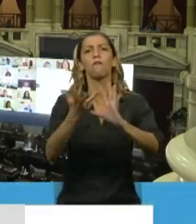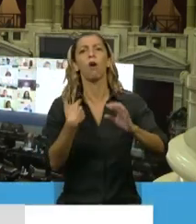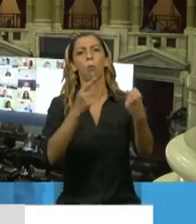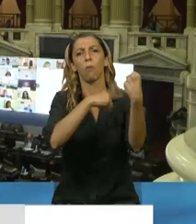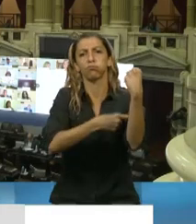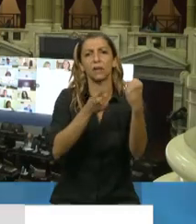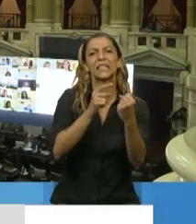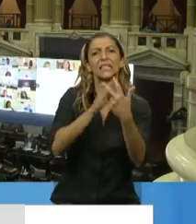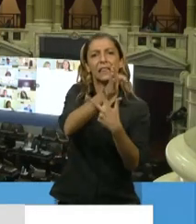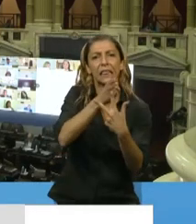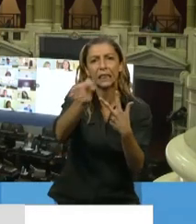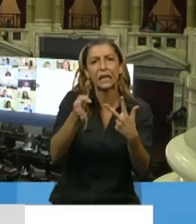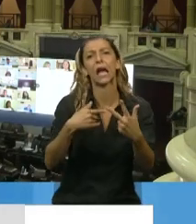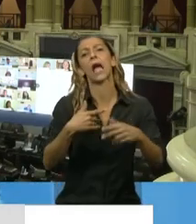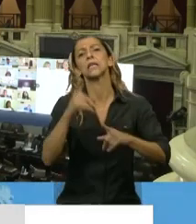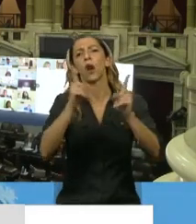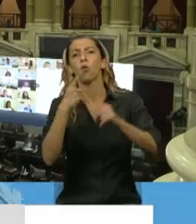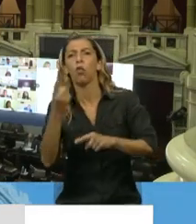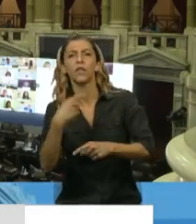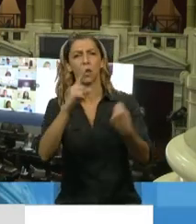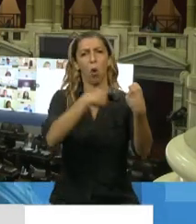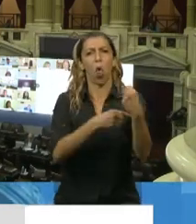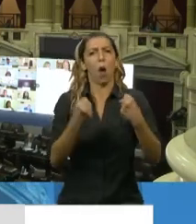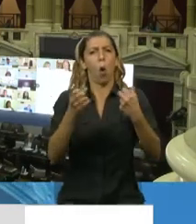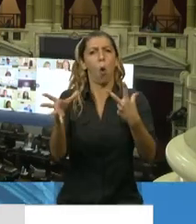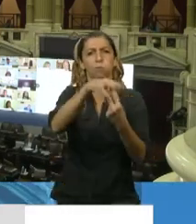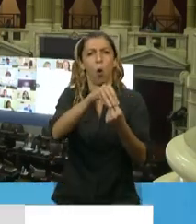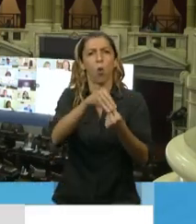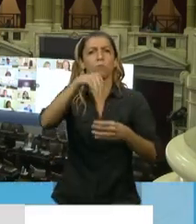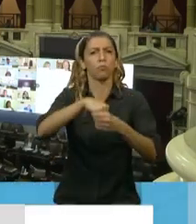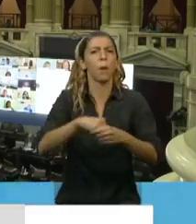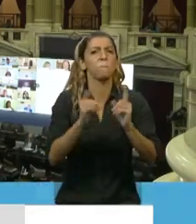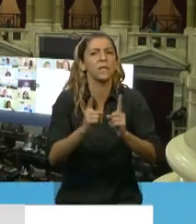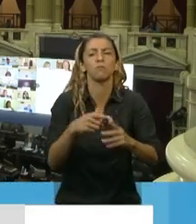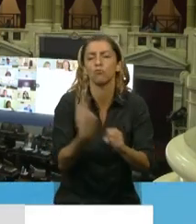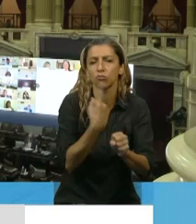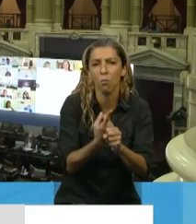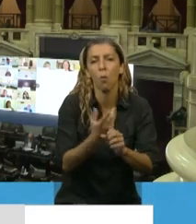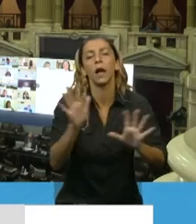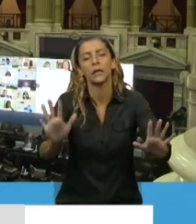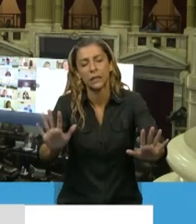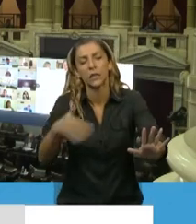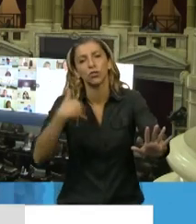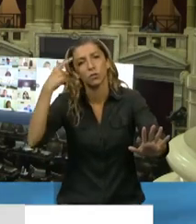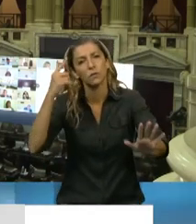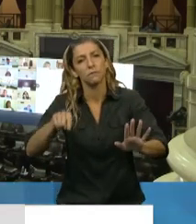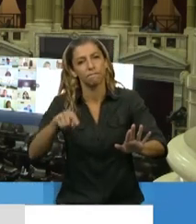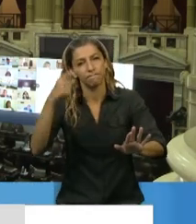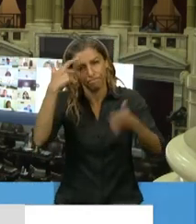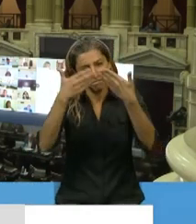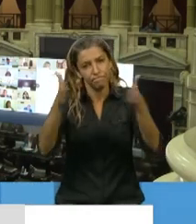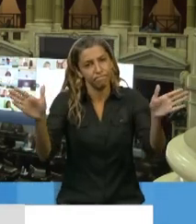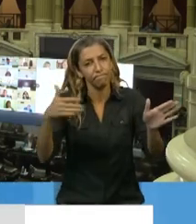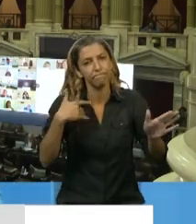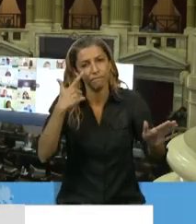primero o después, que los superpoderes y demás. Me parece que hay que pensarlo o hay que darle una mirada un poquito más amplia a cómo se